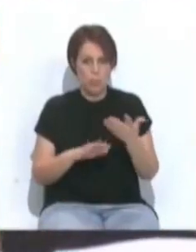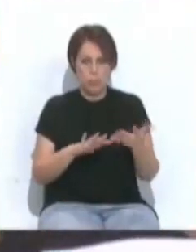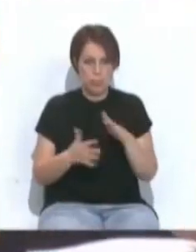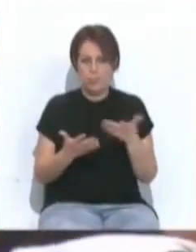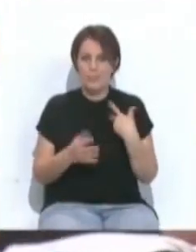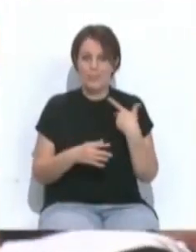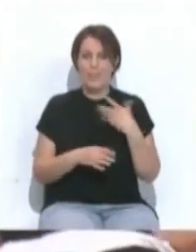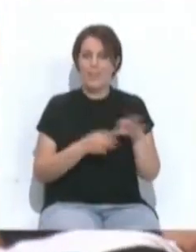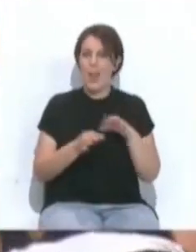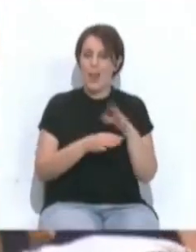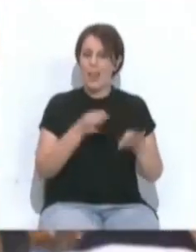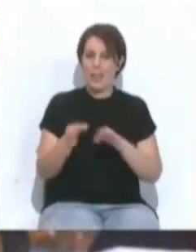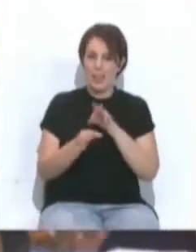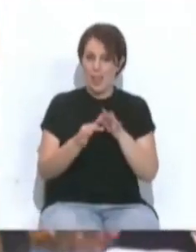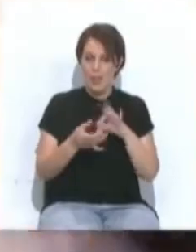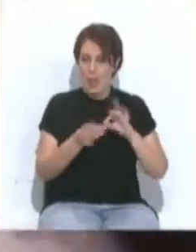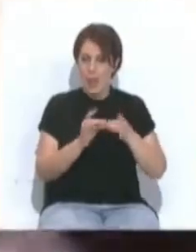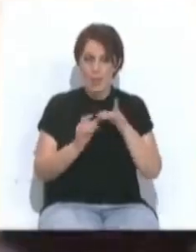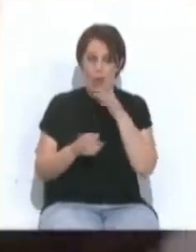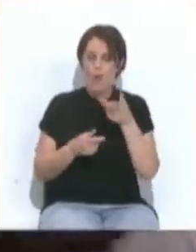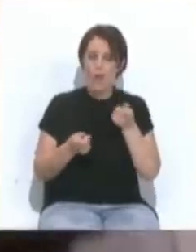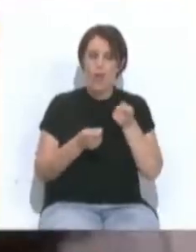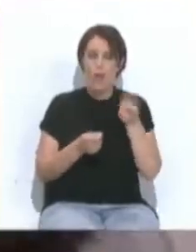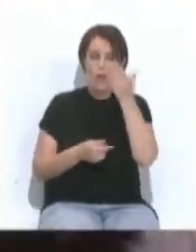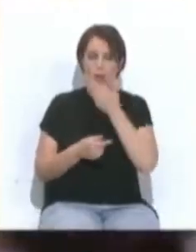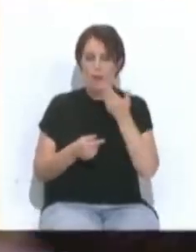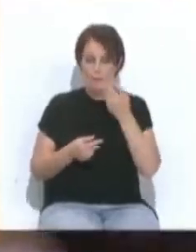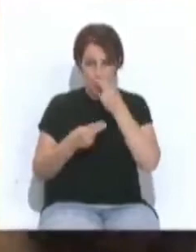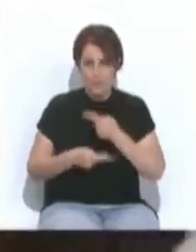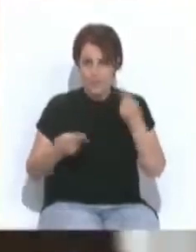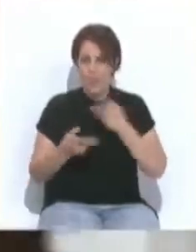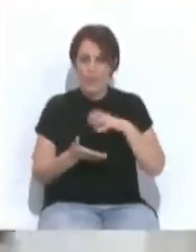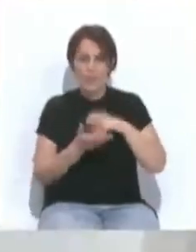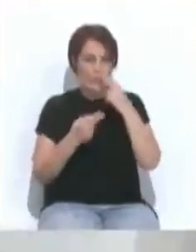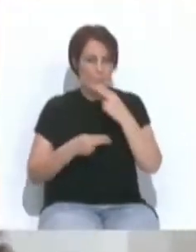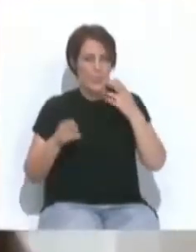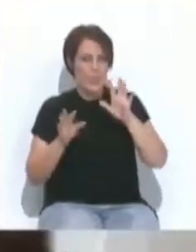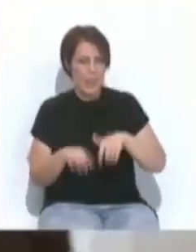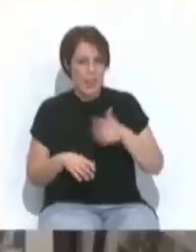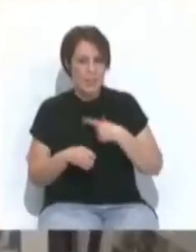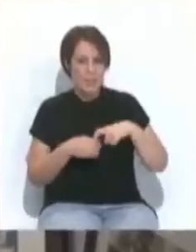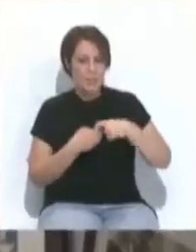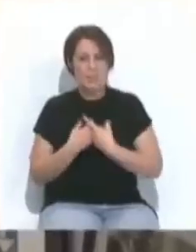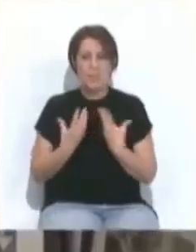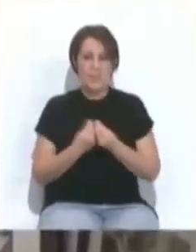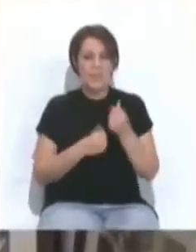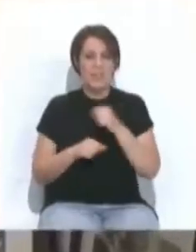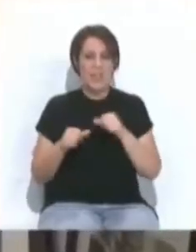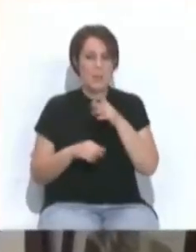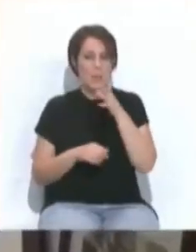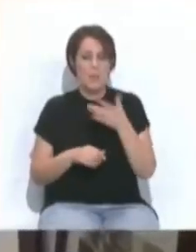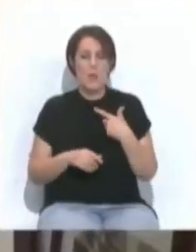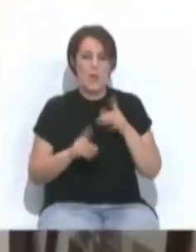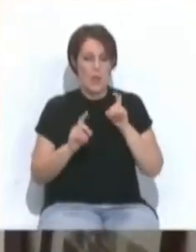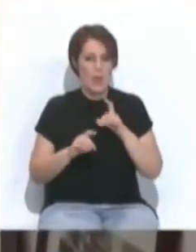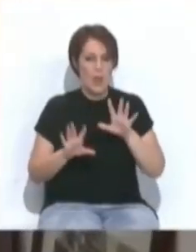esta feria se lleva a cabo en el marco de la Coordinadora de la Escuela Pública, los Centros Públicos de Cádiz, implicados junto a la Liga por la Educación